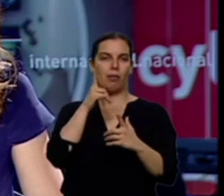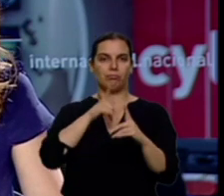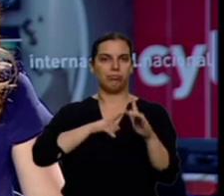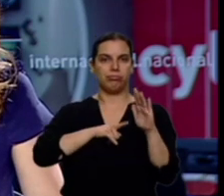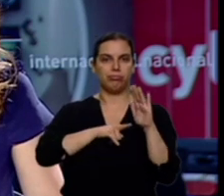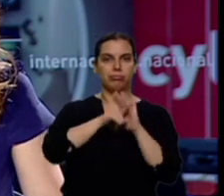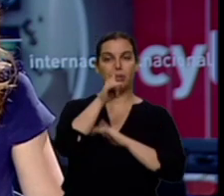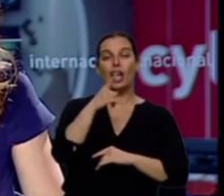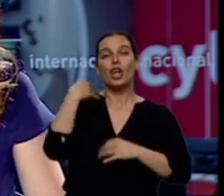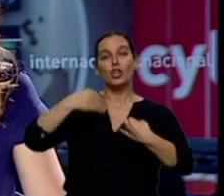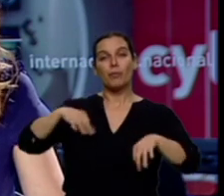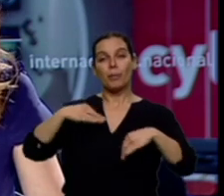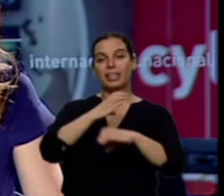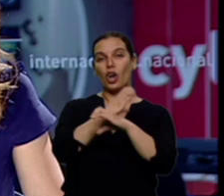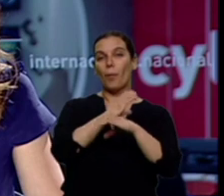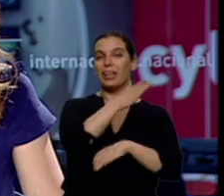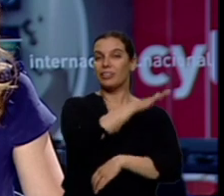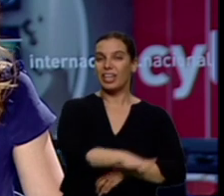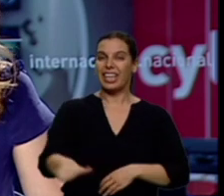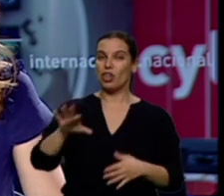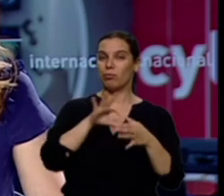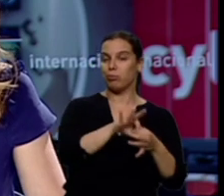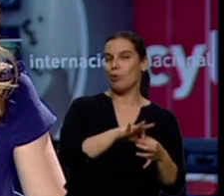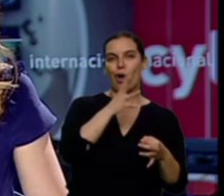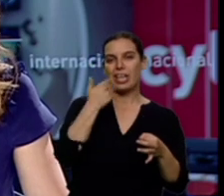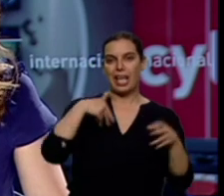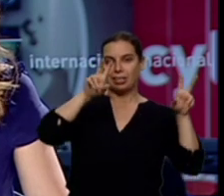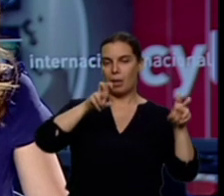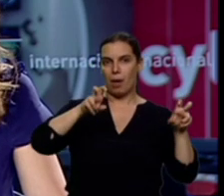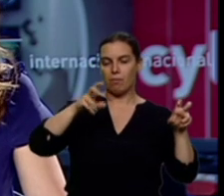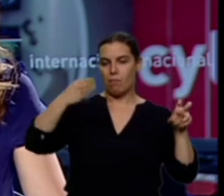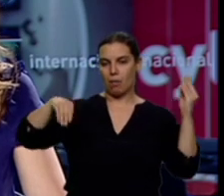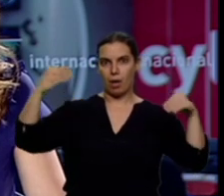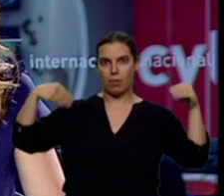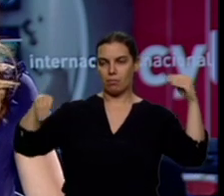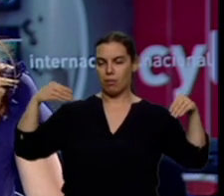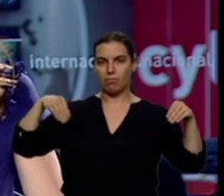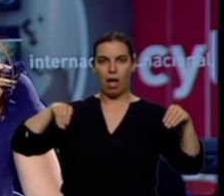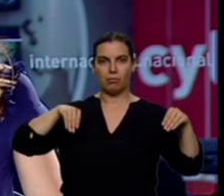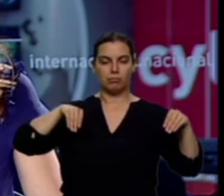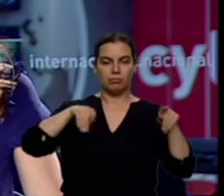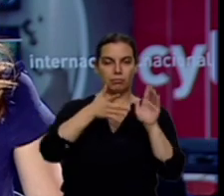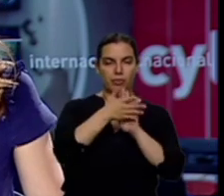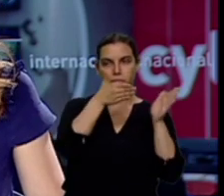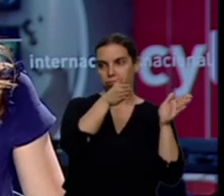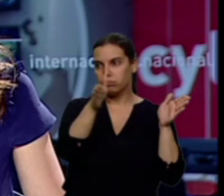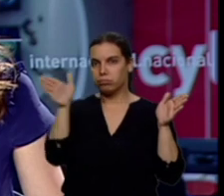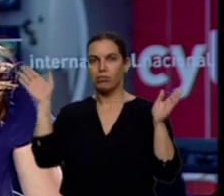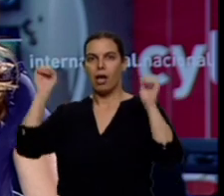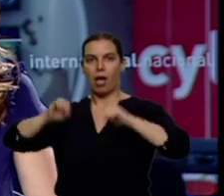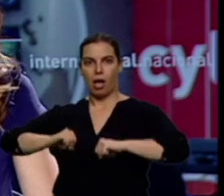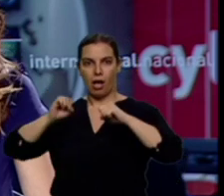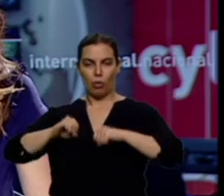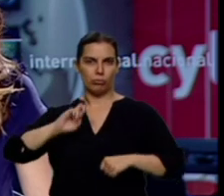tradicionalmente a un público infantil, la ampliación de temáticas y formas de expresión que amparaba este nuevo término ha permitido llegar a un público más variado